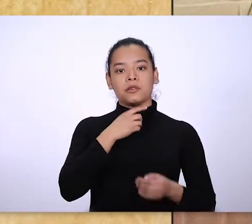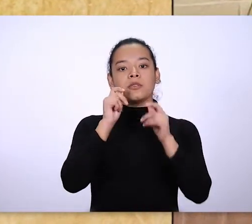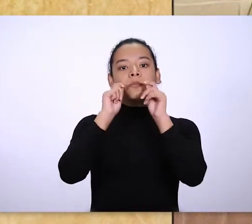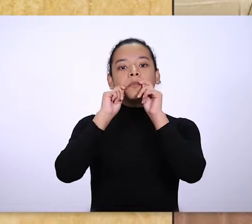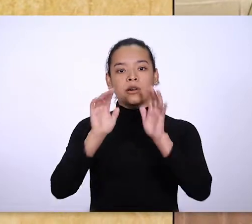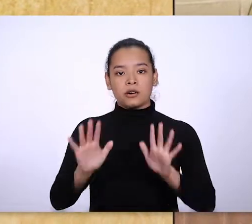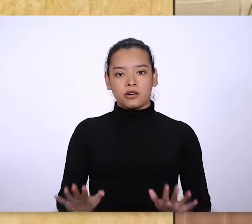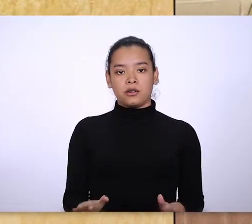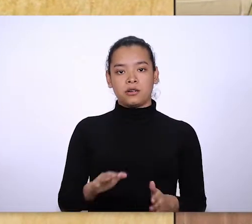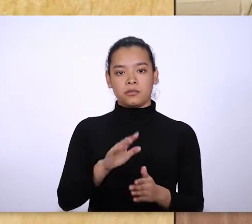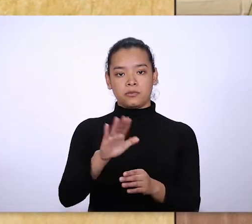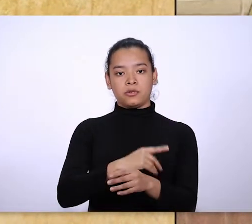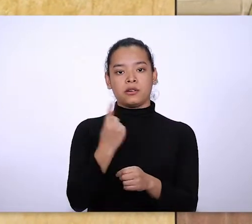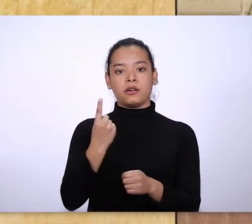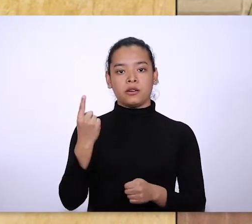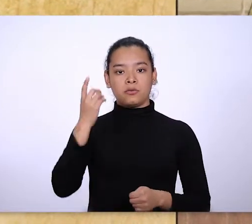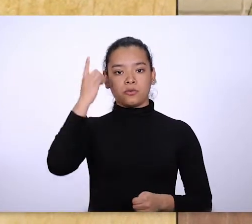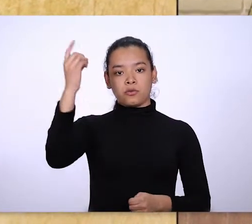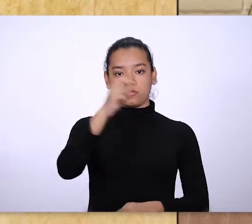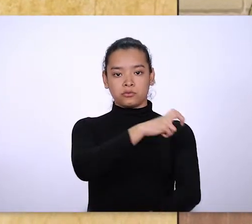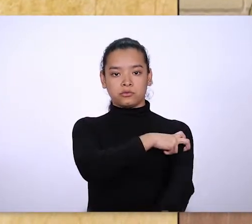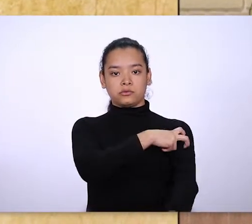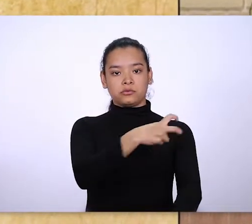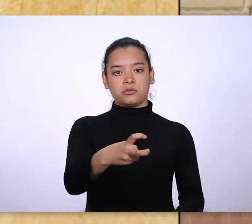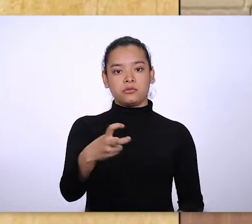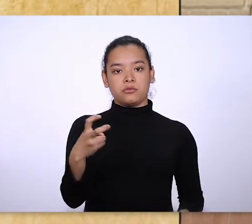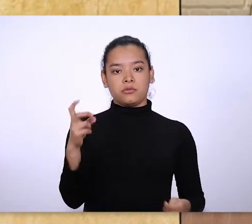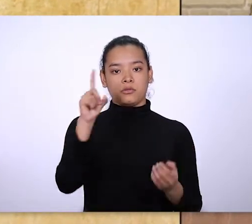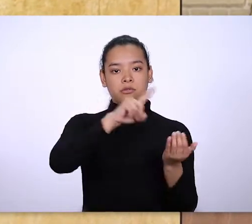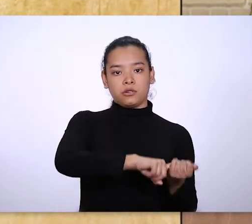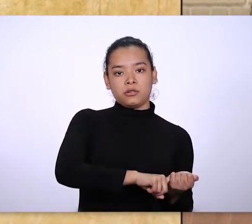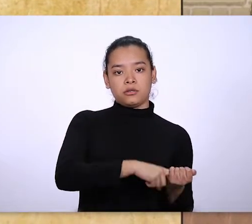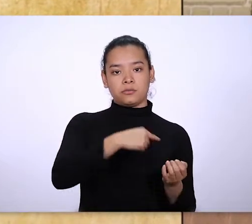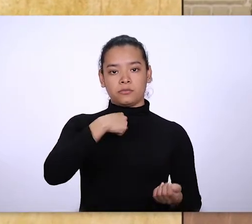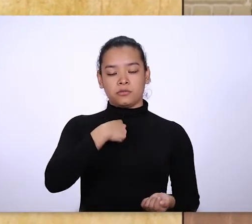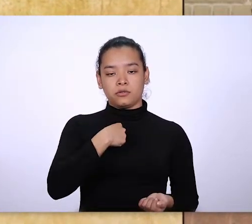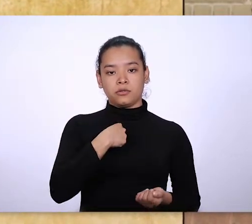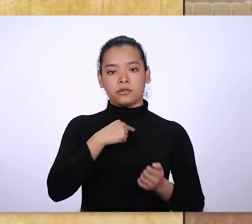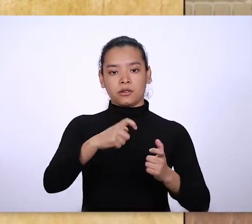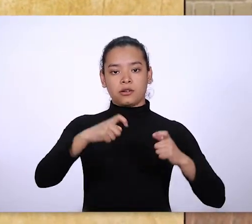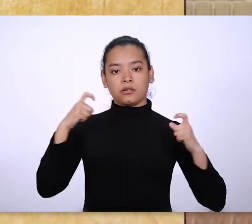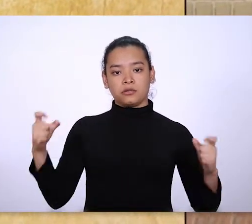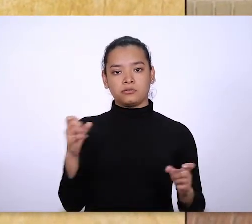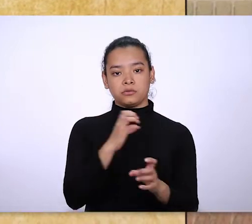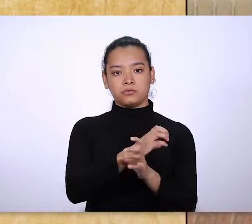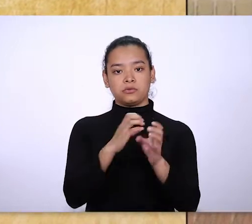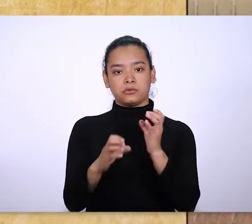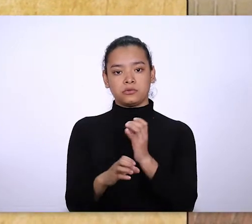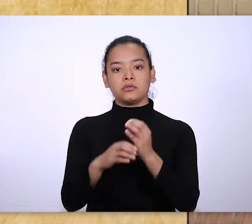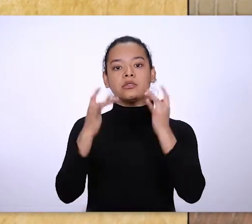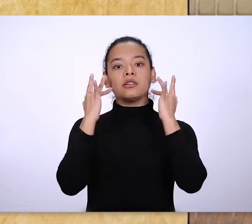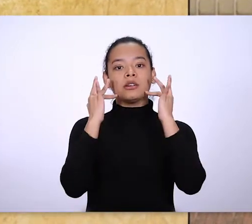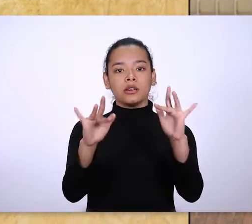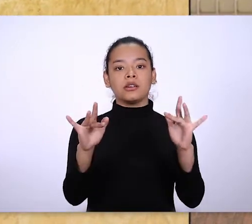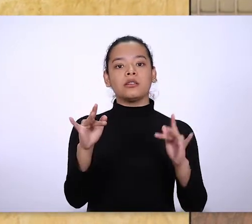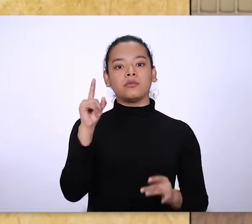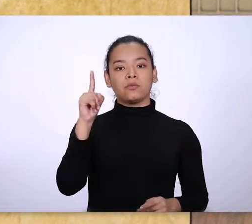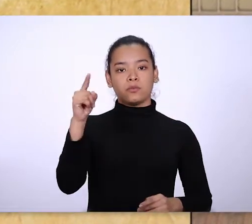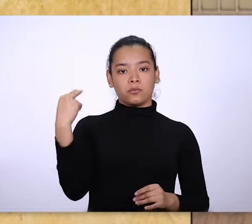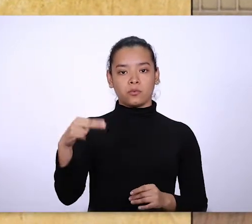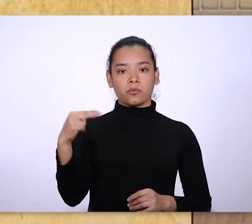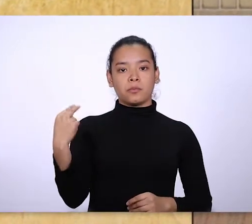desde ahora siempre me llamarán dichosa, porque el Todopoderoso ha hecho en mí grandes cosas,